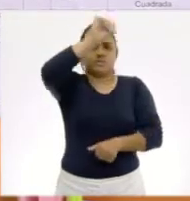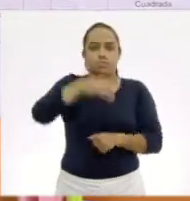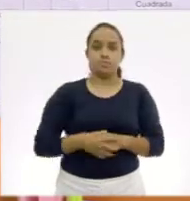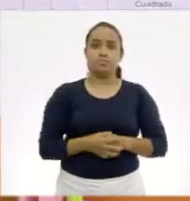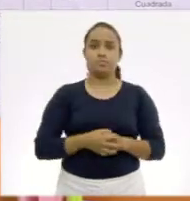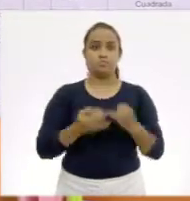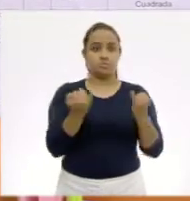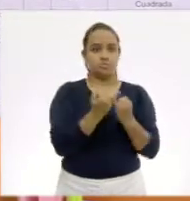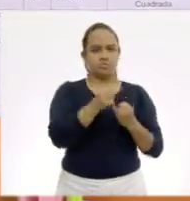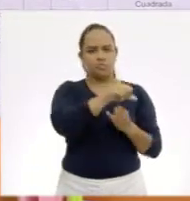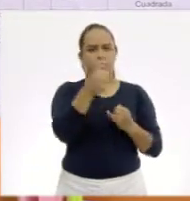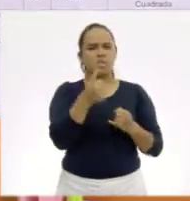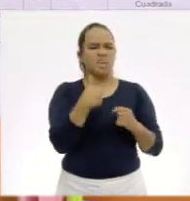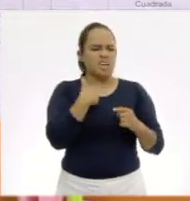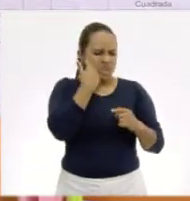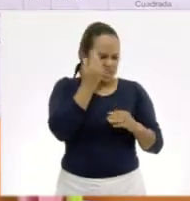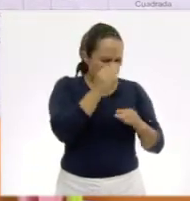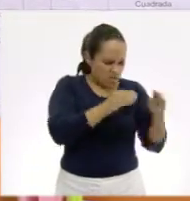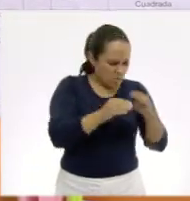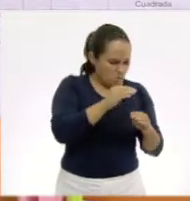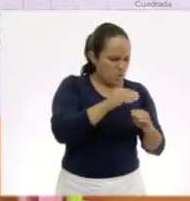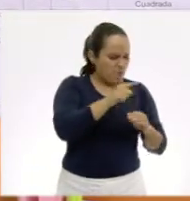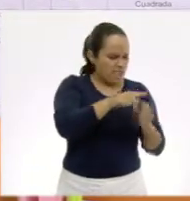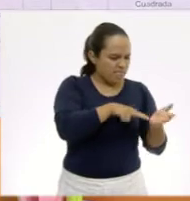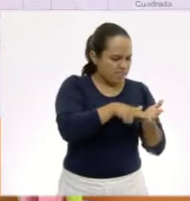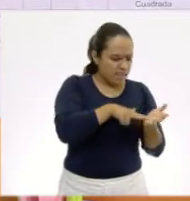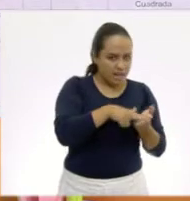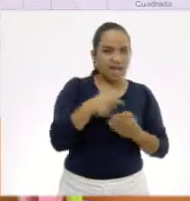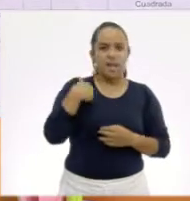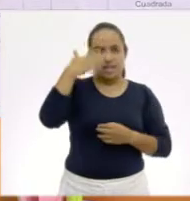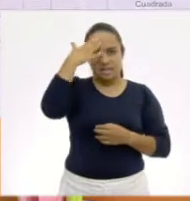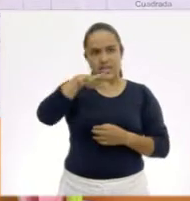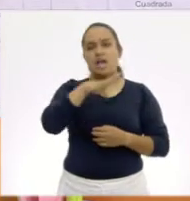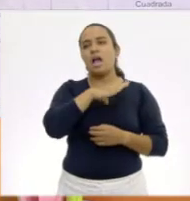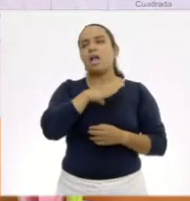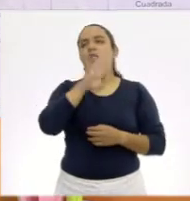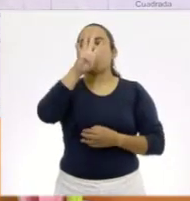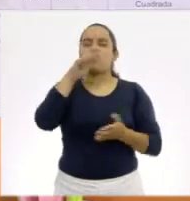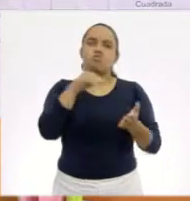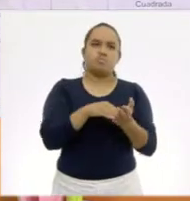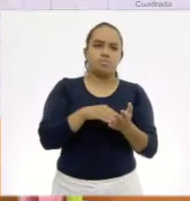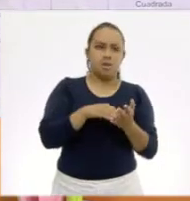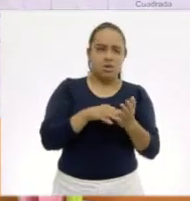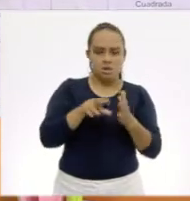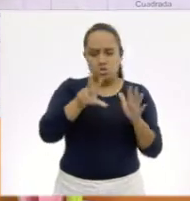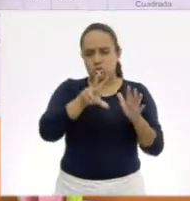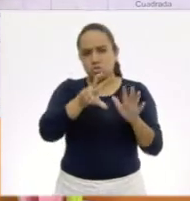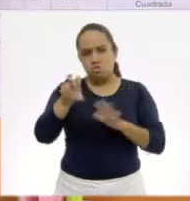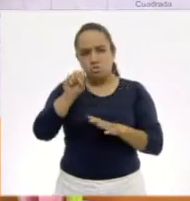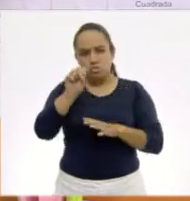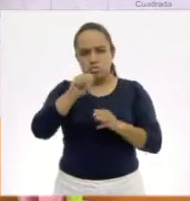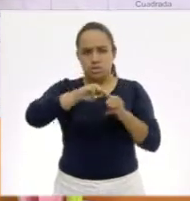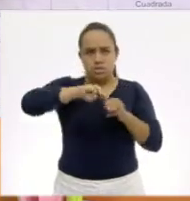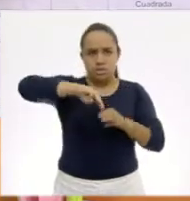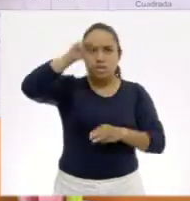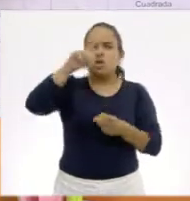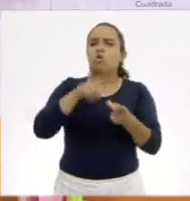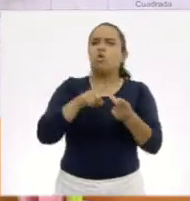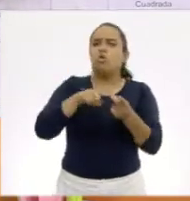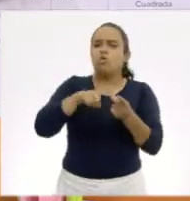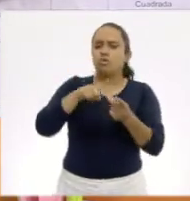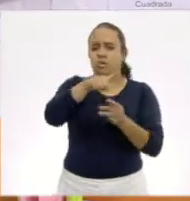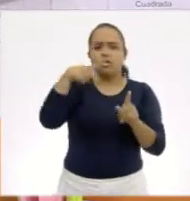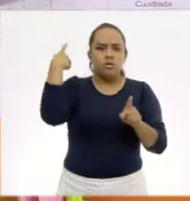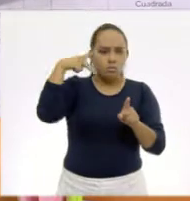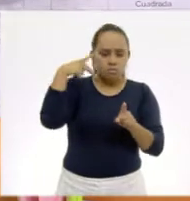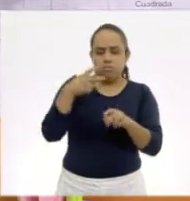tiempo, si yo digo, ah, quiero saber algo de Sierra Alegra. Ah, pues sé que tiene 4,580 metros. Metros de altura, se encuentra entre Puebla y Estado